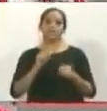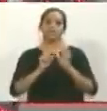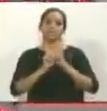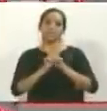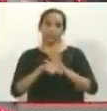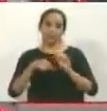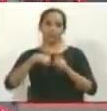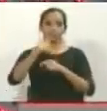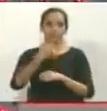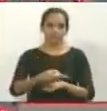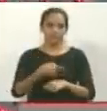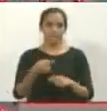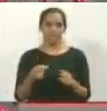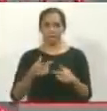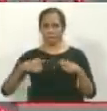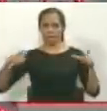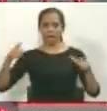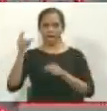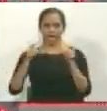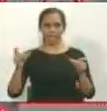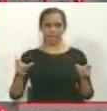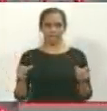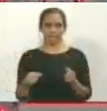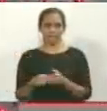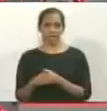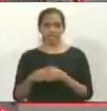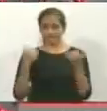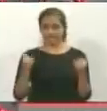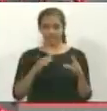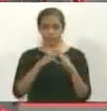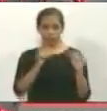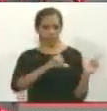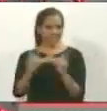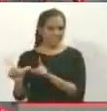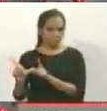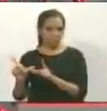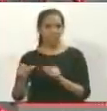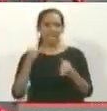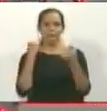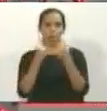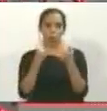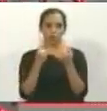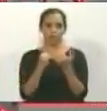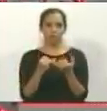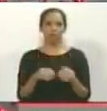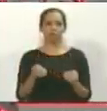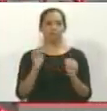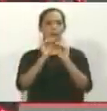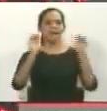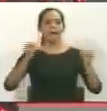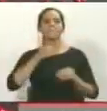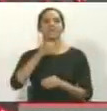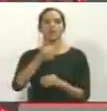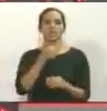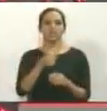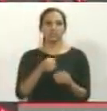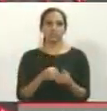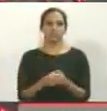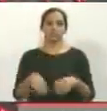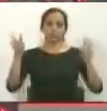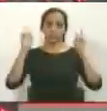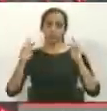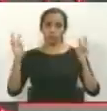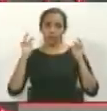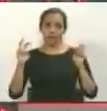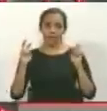la calle ya se ha llenado de gente. Una vez están todos en sus puestos, el último paso es llamar a los periodistas. Su puesta en